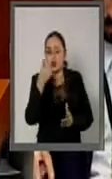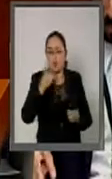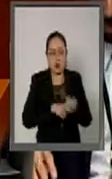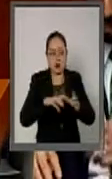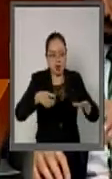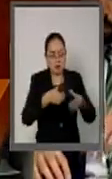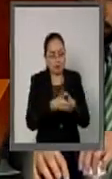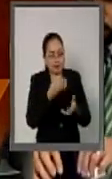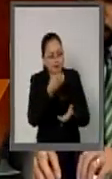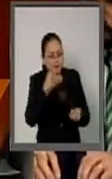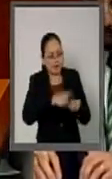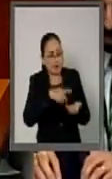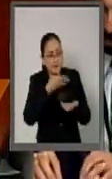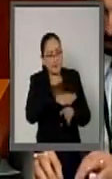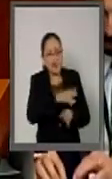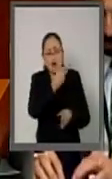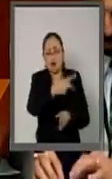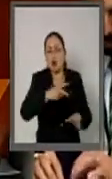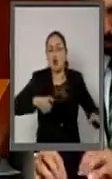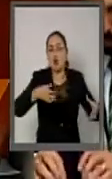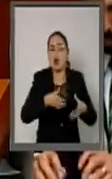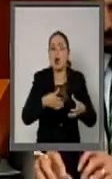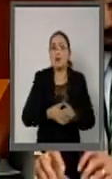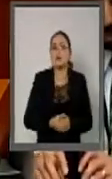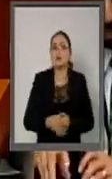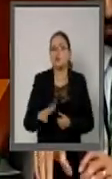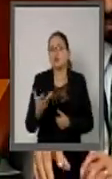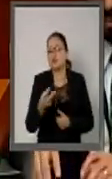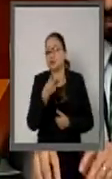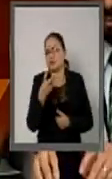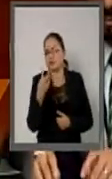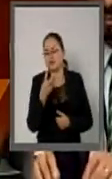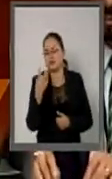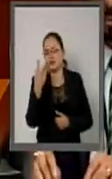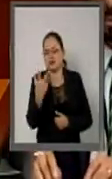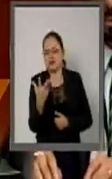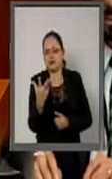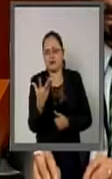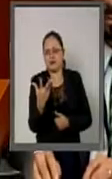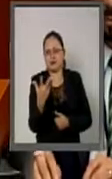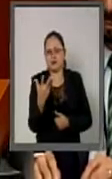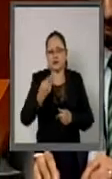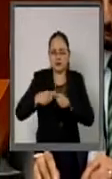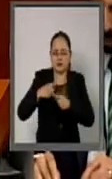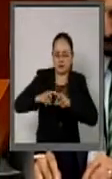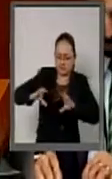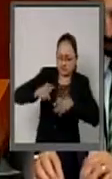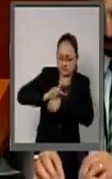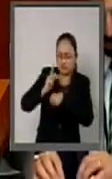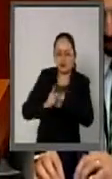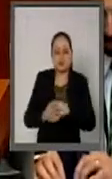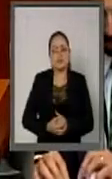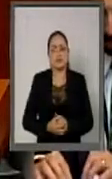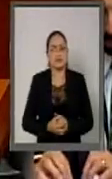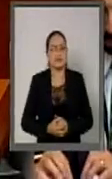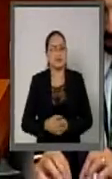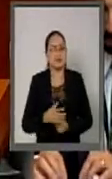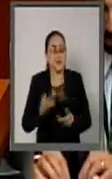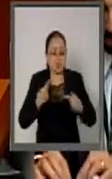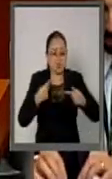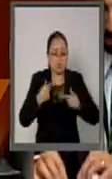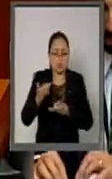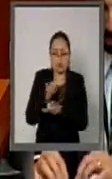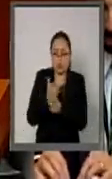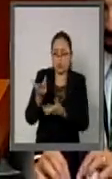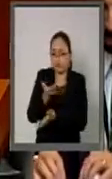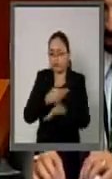capitalización y 300, 705 emisoras. La libre circulación de personas también ha sido un